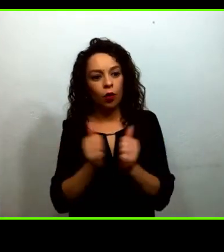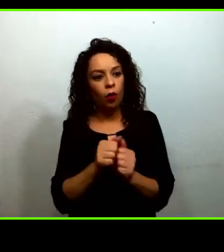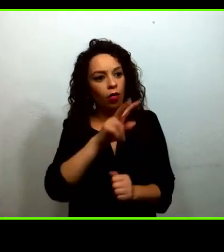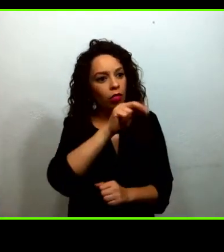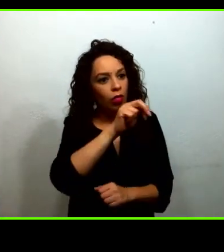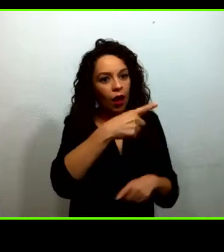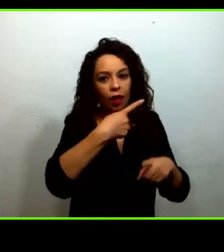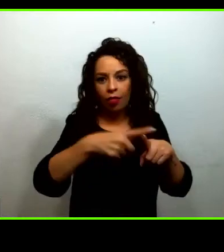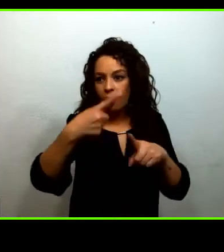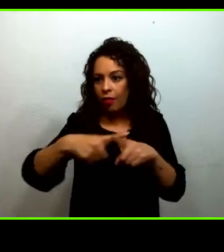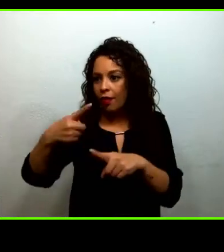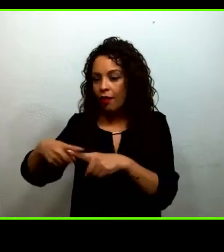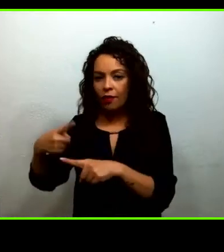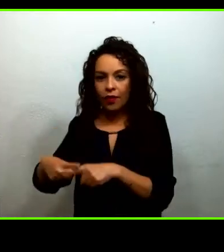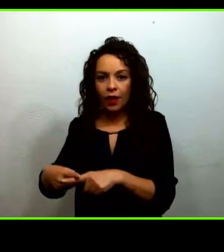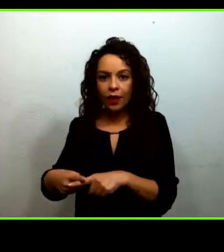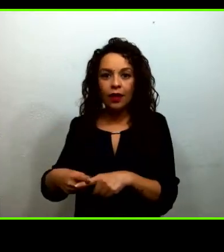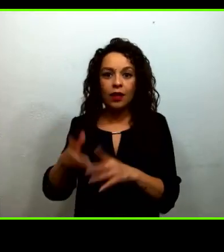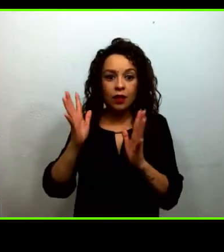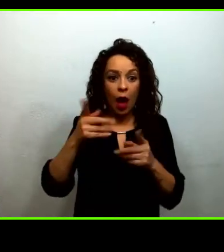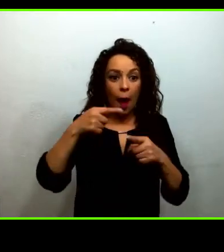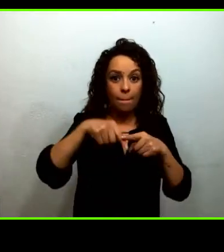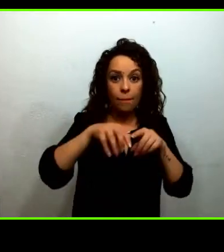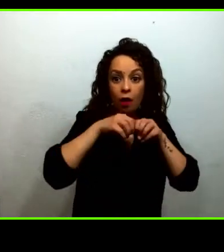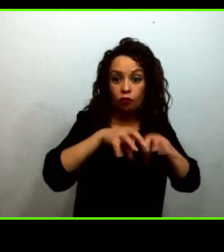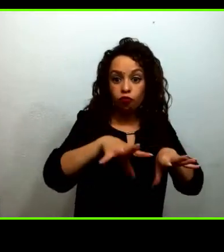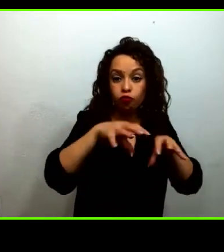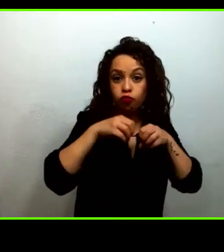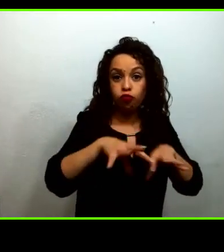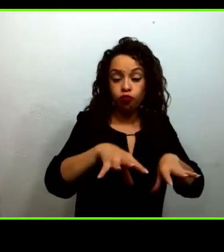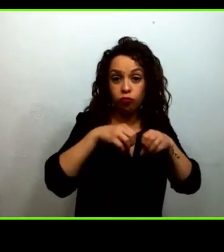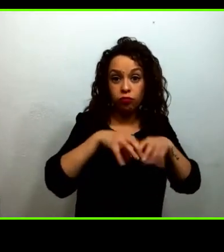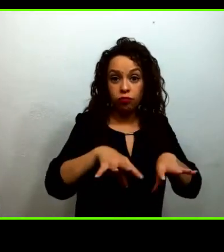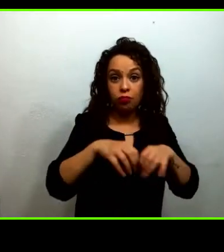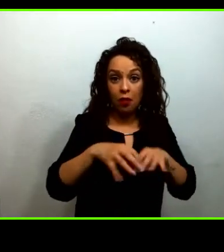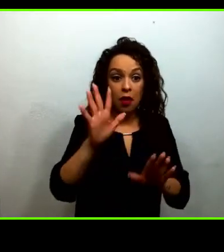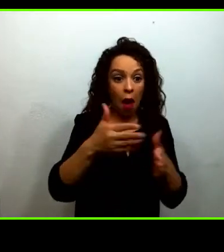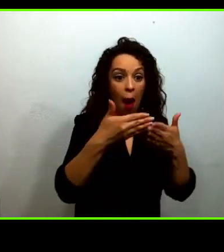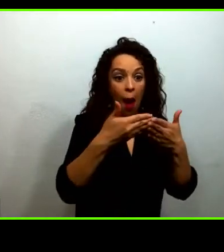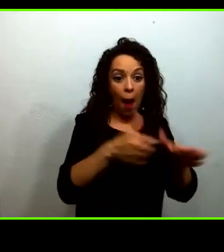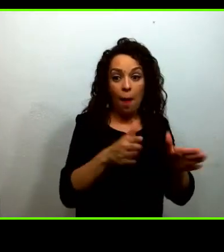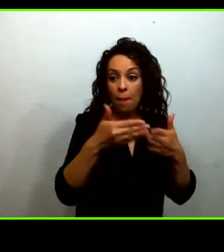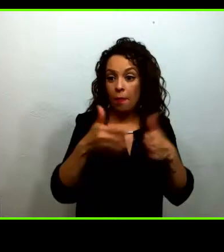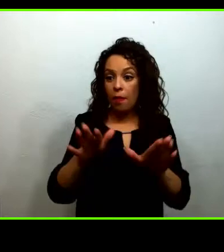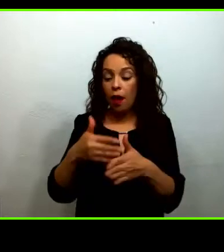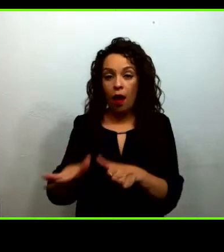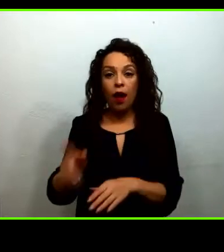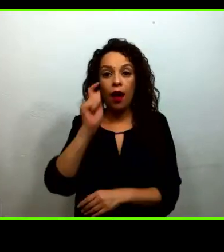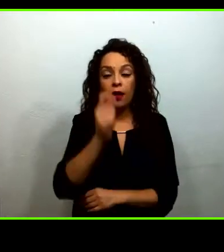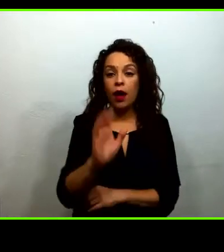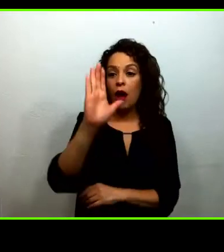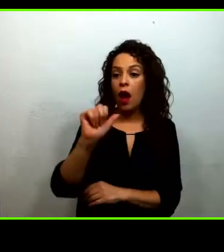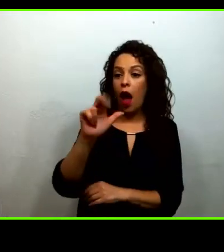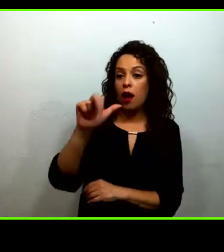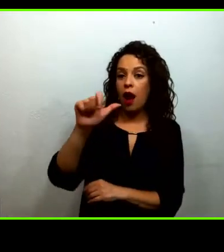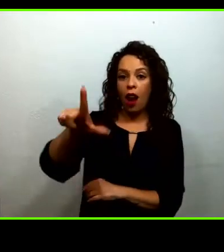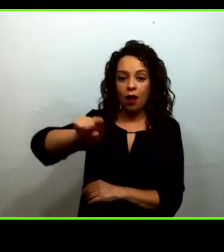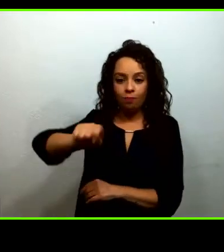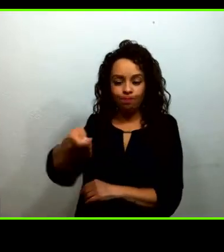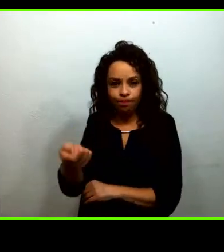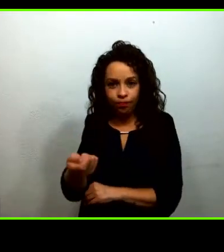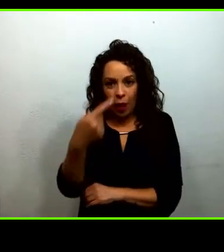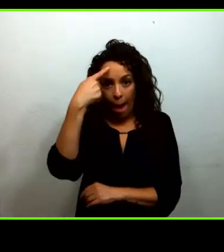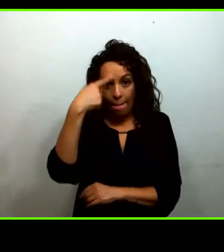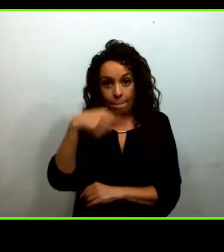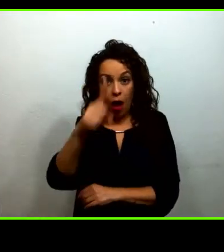estaba incursionando en la televisión había abierto un nuevo canal exclusivo para la